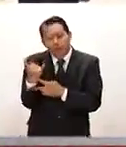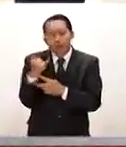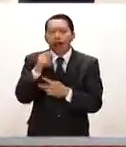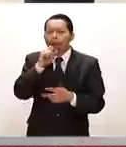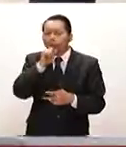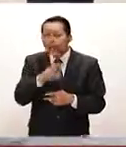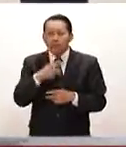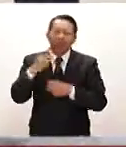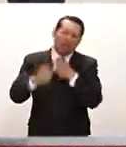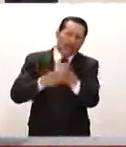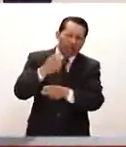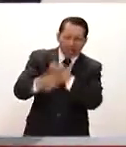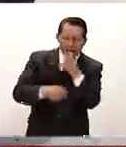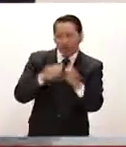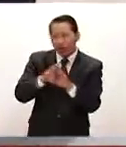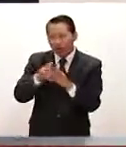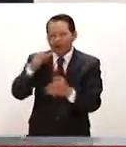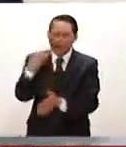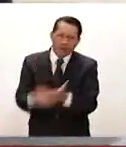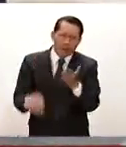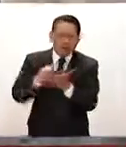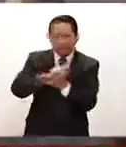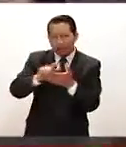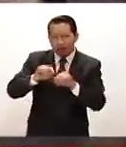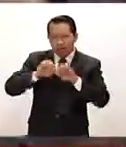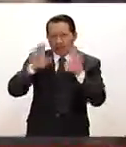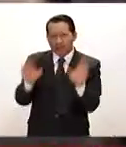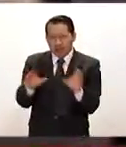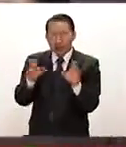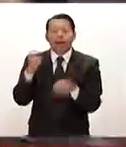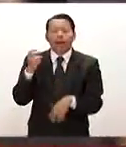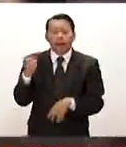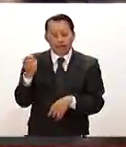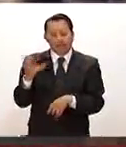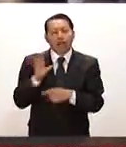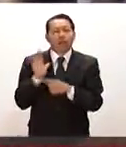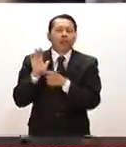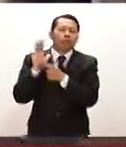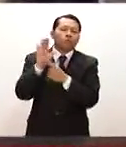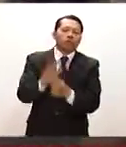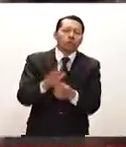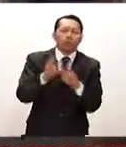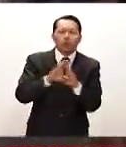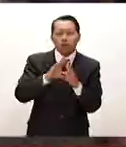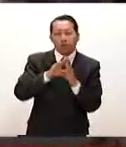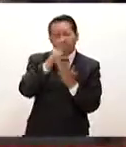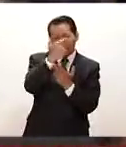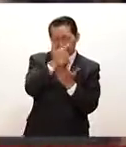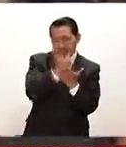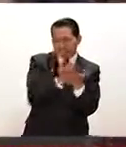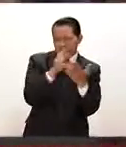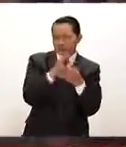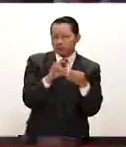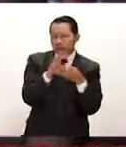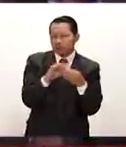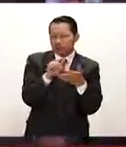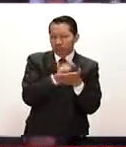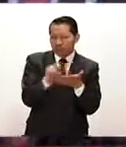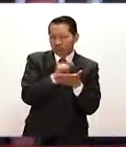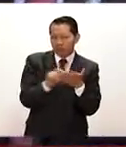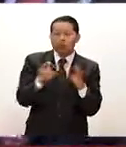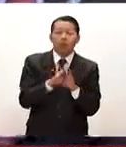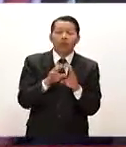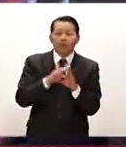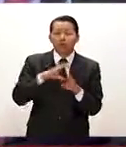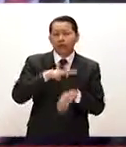esas críticas de que no había sido transparente, dio a conocer un sumario de apenas un par de cuartillas, hecho por un médico de